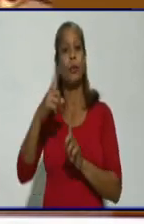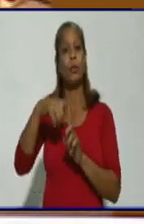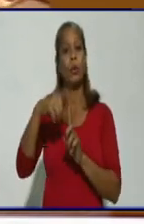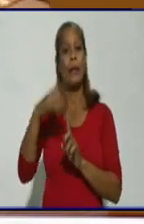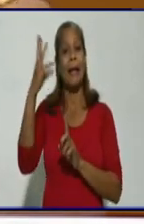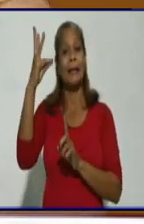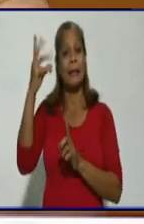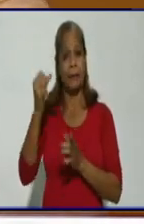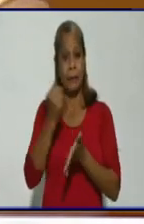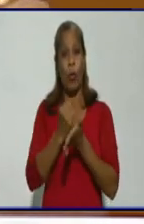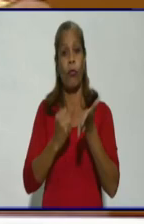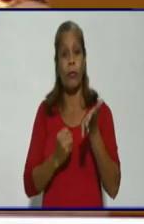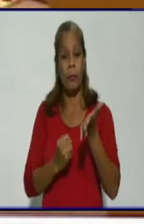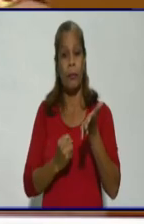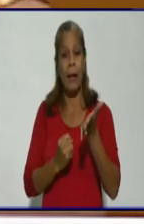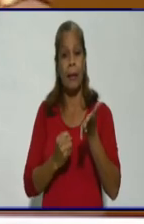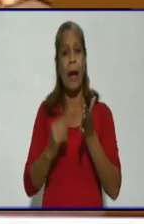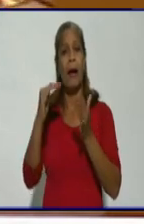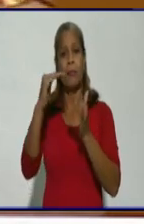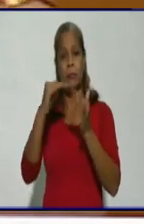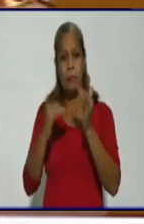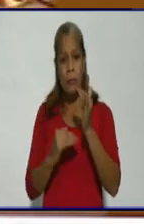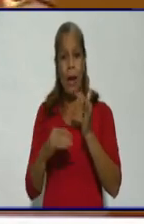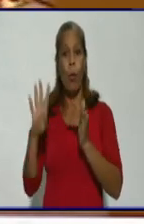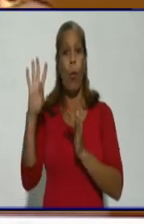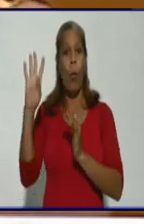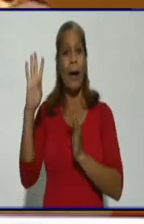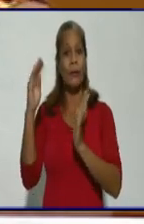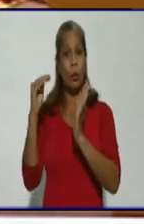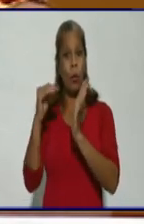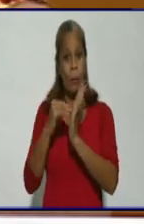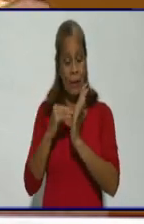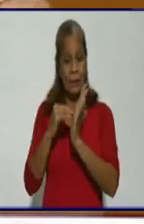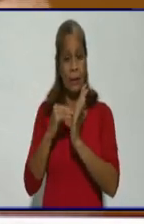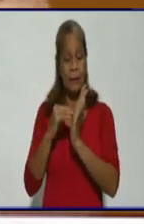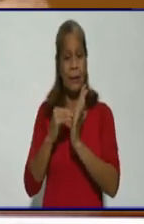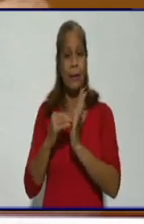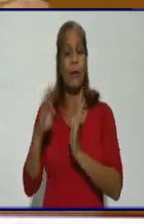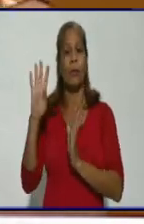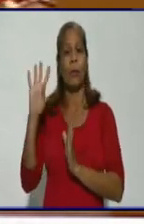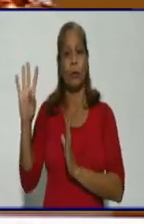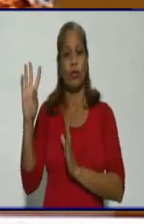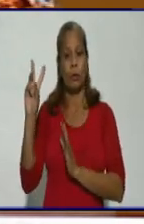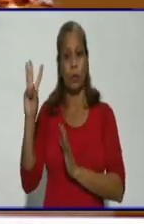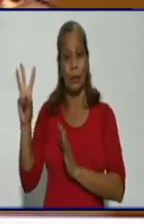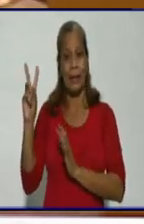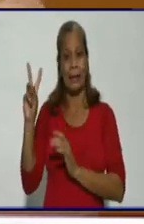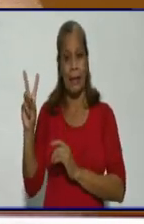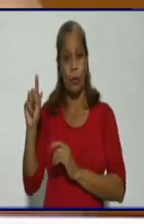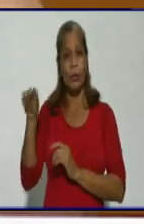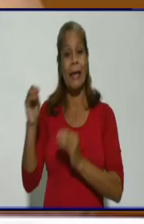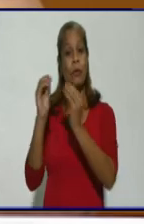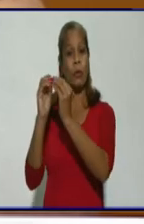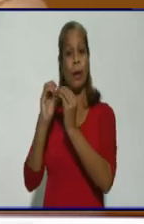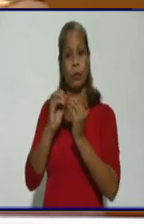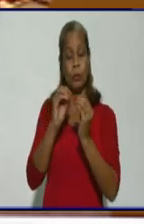confirmados en la provincia asciende ya a 4,532, de ellos autóctonos 4